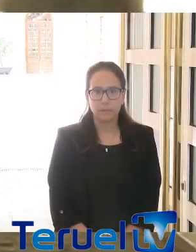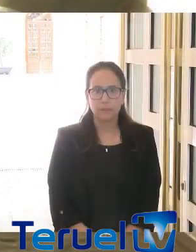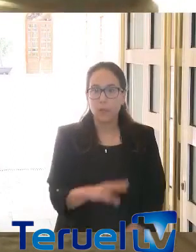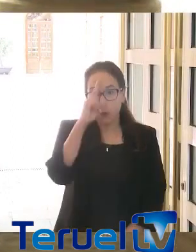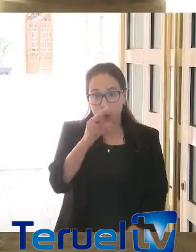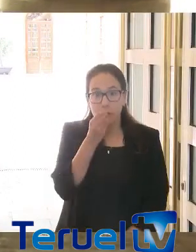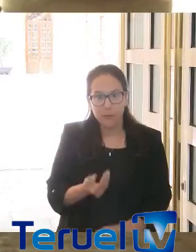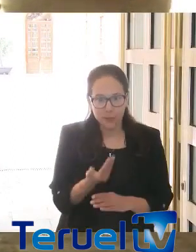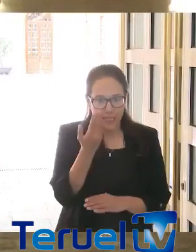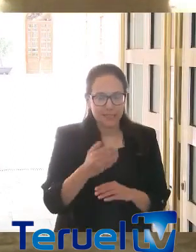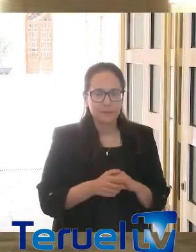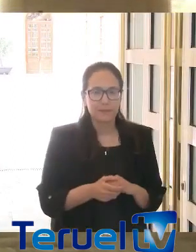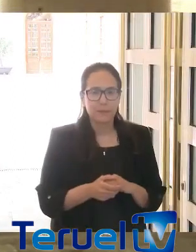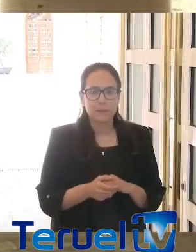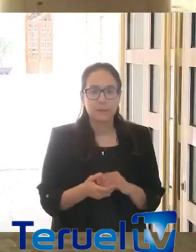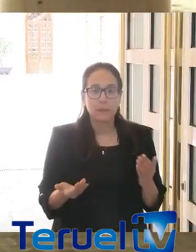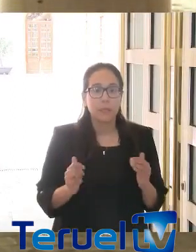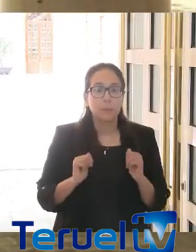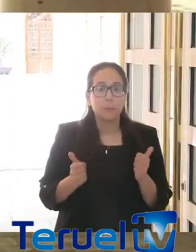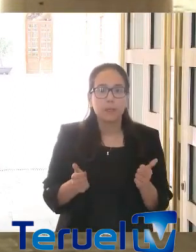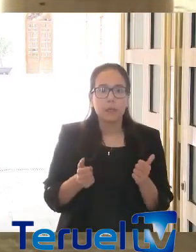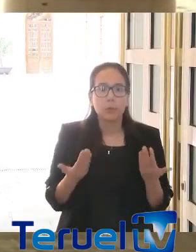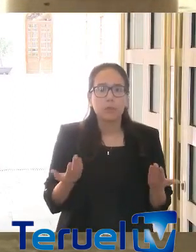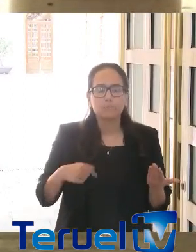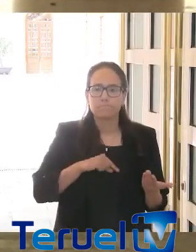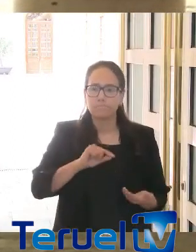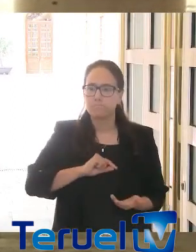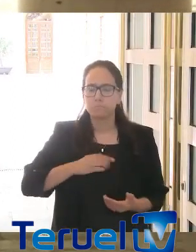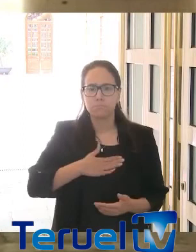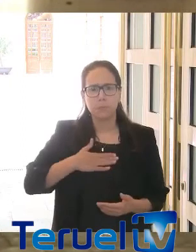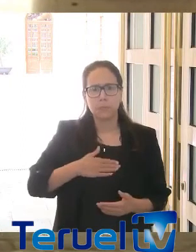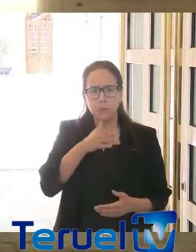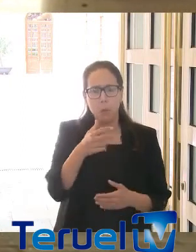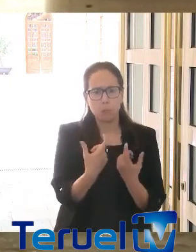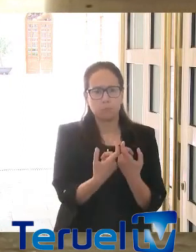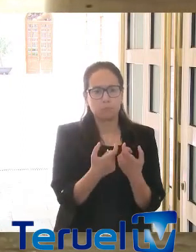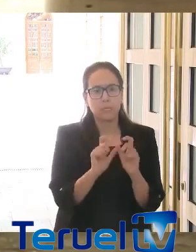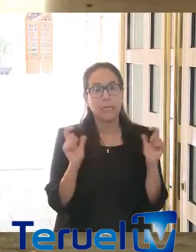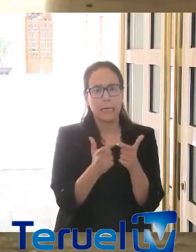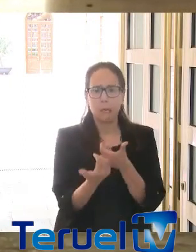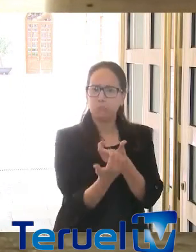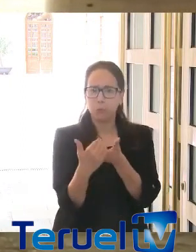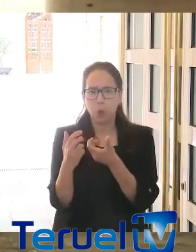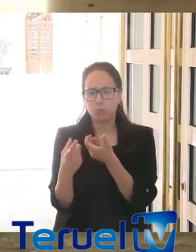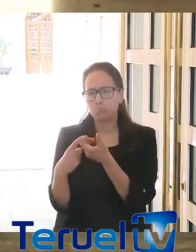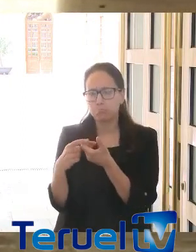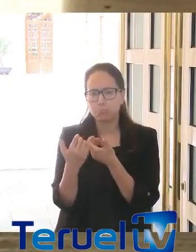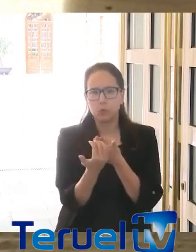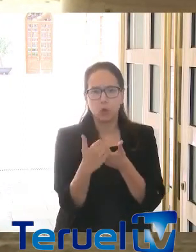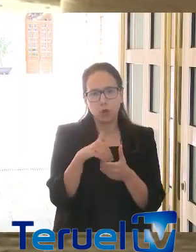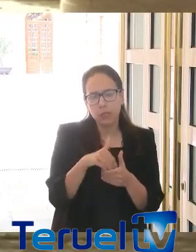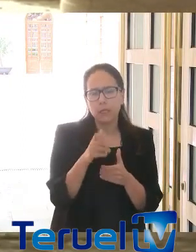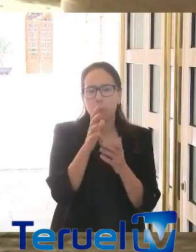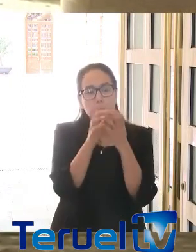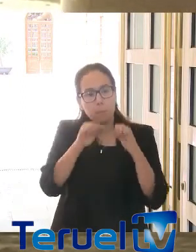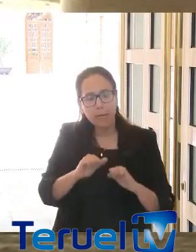Hola, buenos días. En principio, pues estamos muy satisfechos del contenido de esta reunión que hoy hemos iniciado con este pacto, este acuerdo